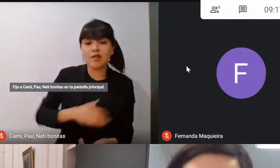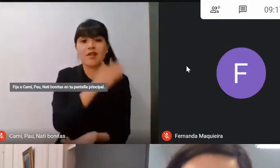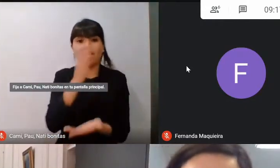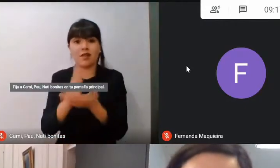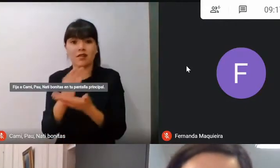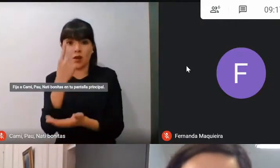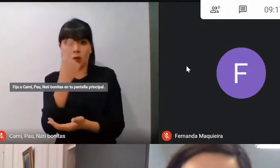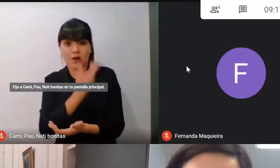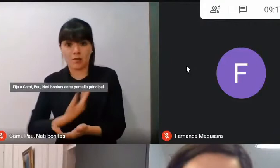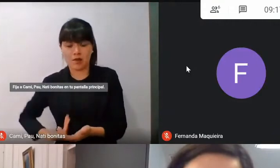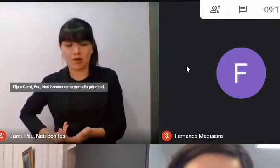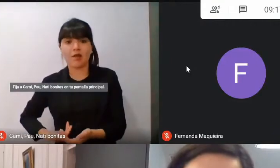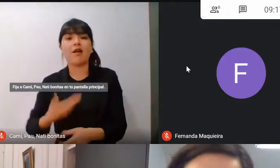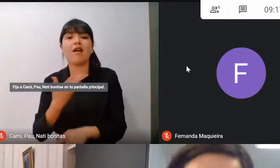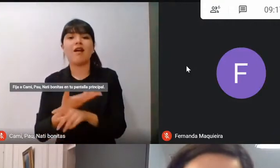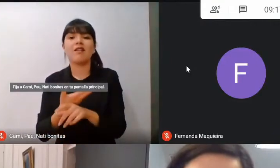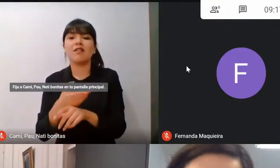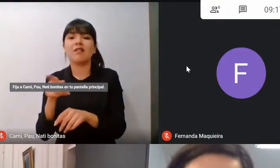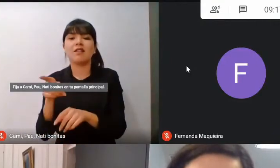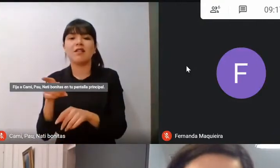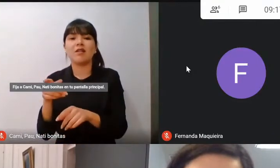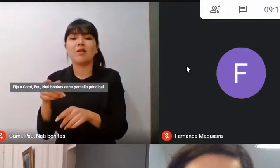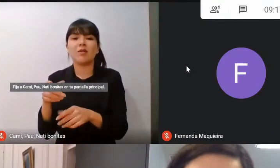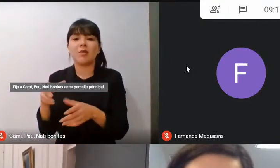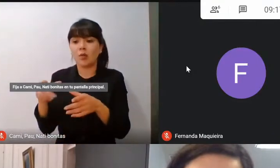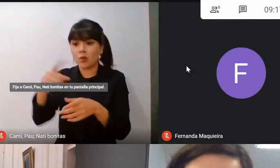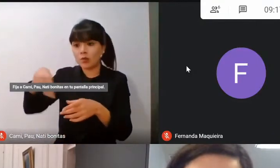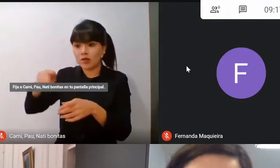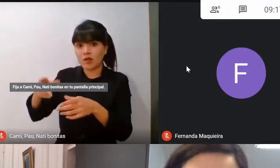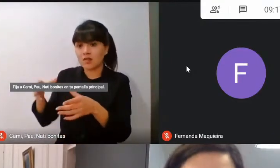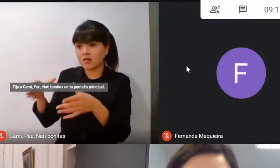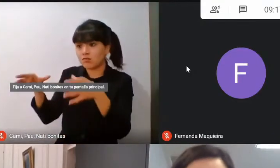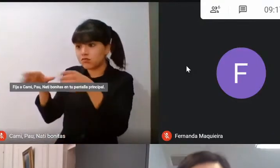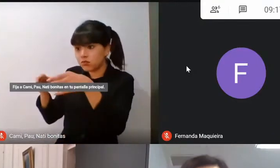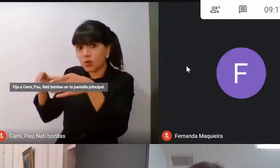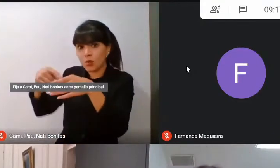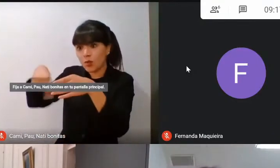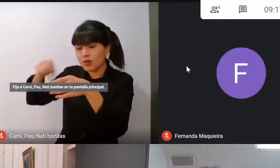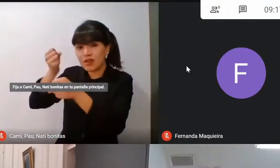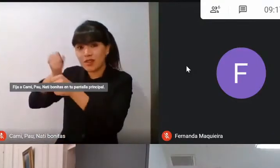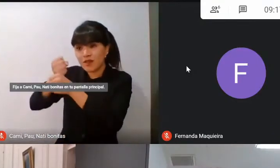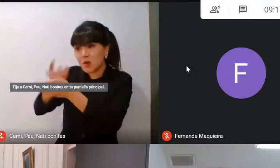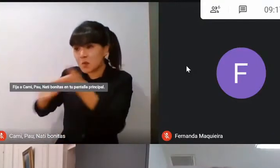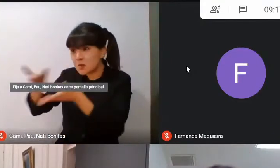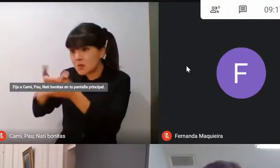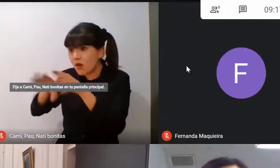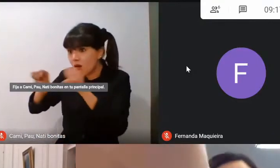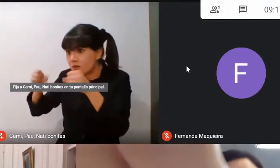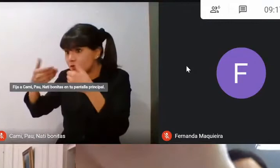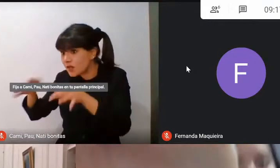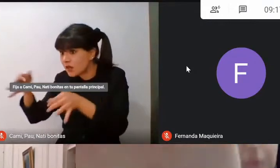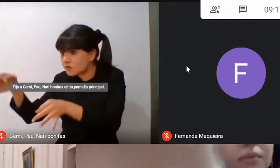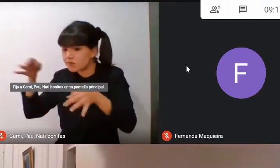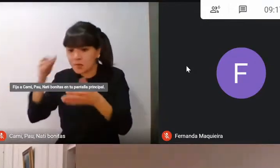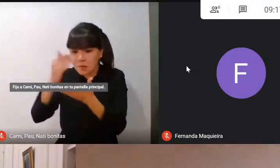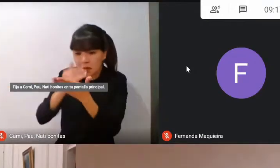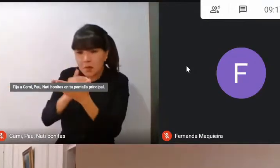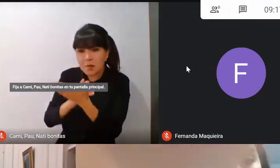que generen como área, como mesa de trabajo, lo envíen al correo que también están informados,